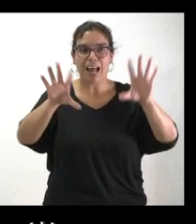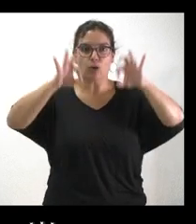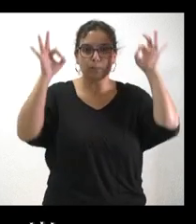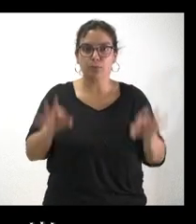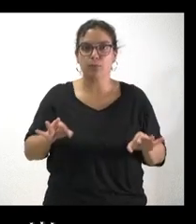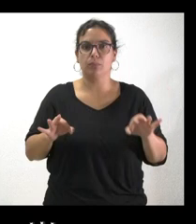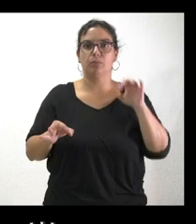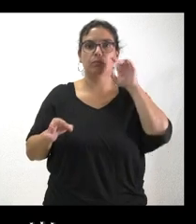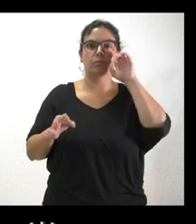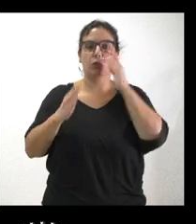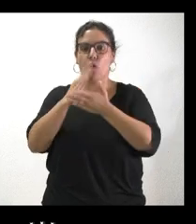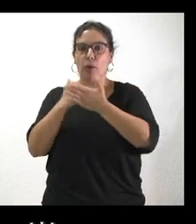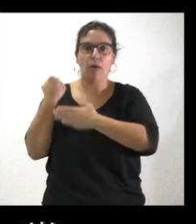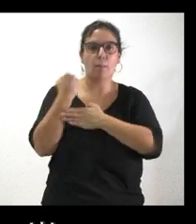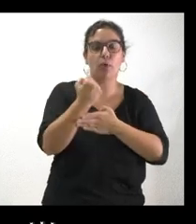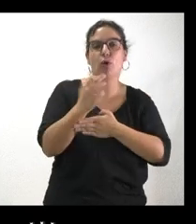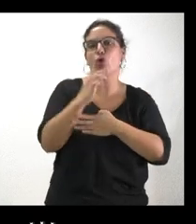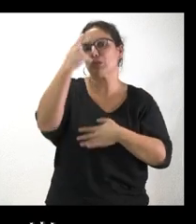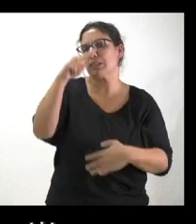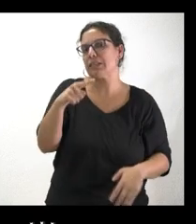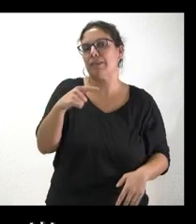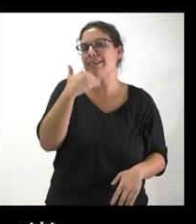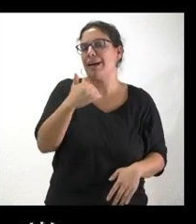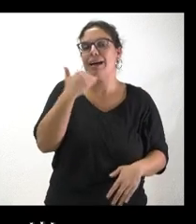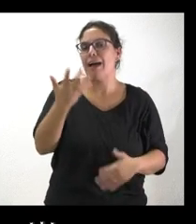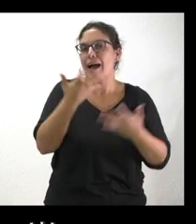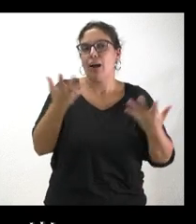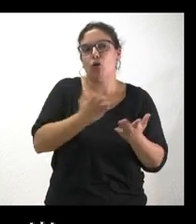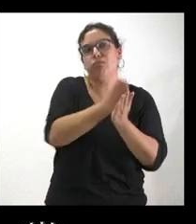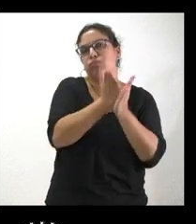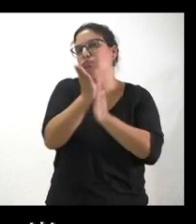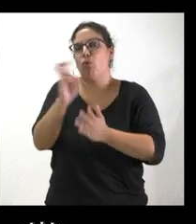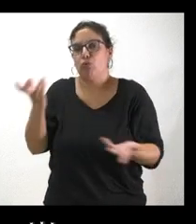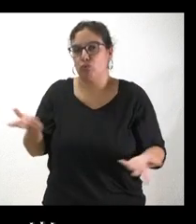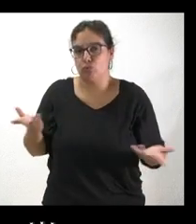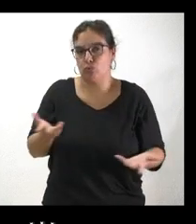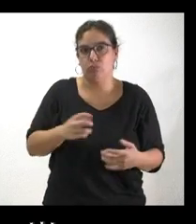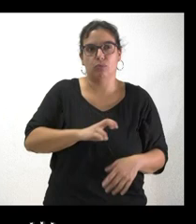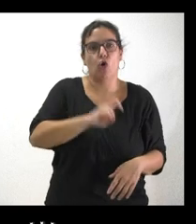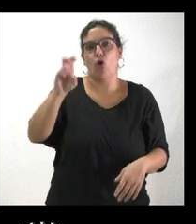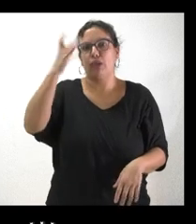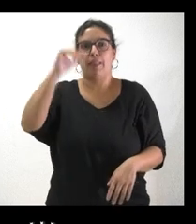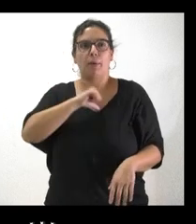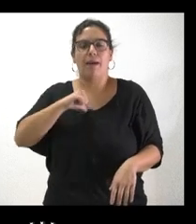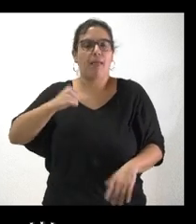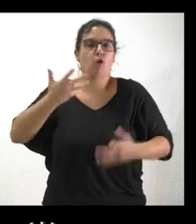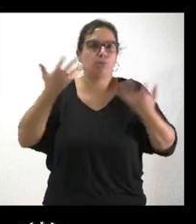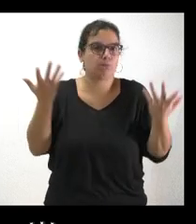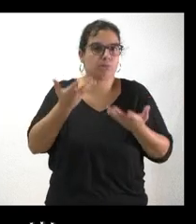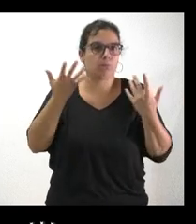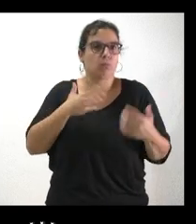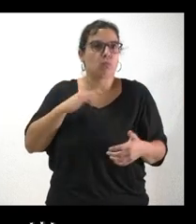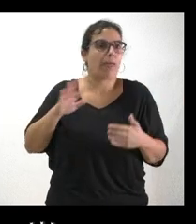parte de la comunidad autónoma o se tiene constancia de alguna otra posible salida, ¿no?, a través de otra iniciativa privada o de incluso